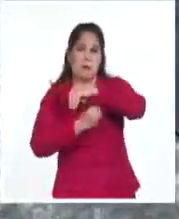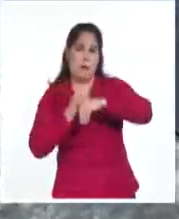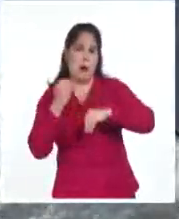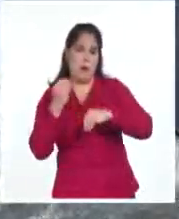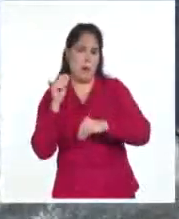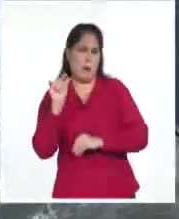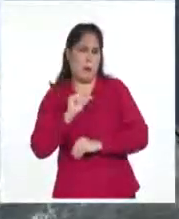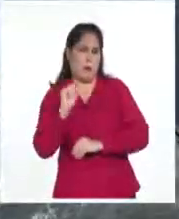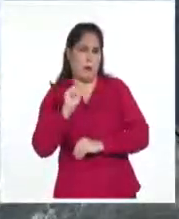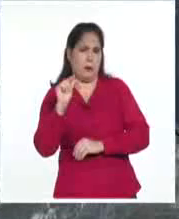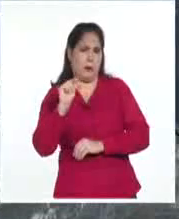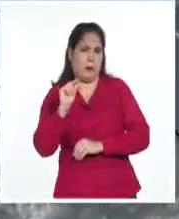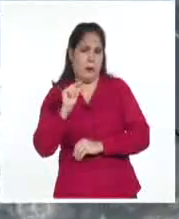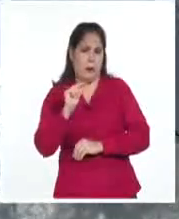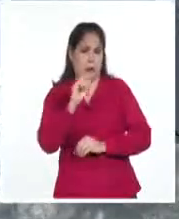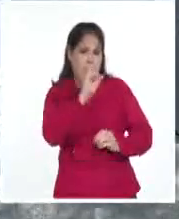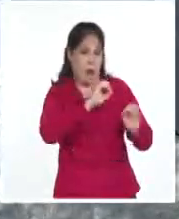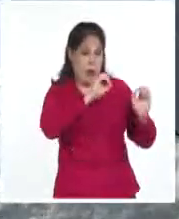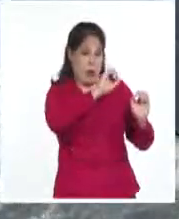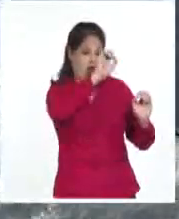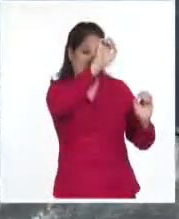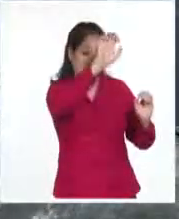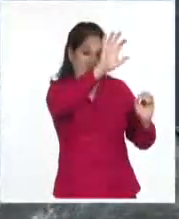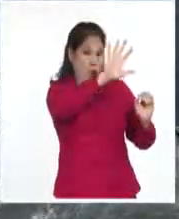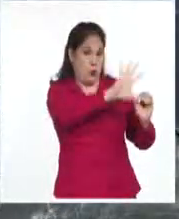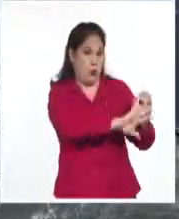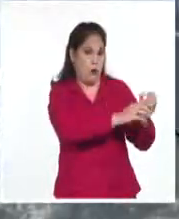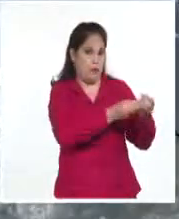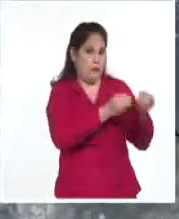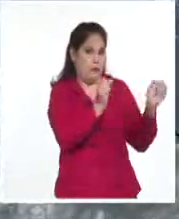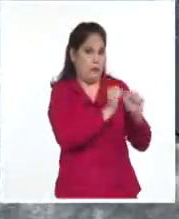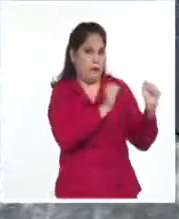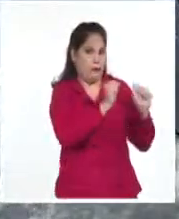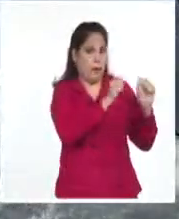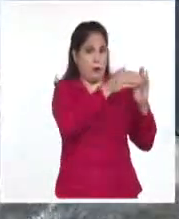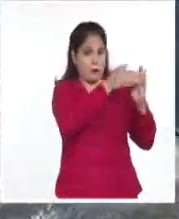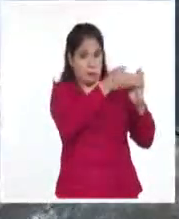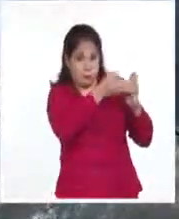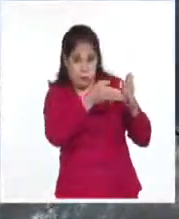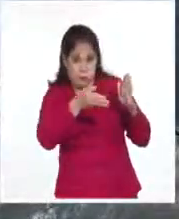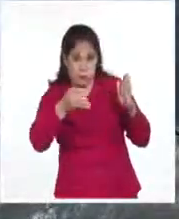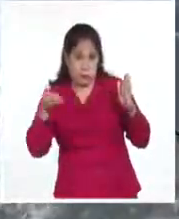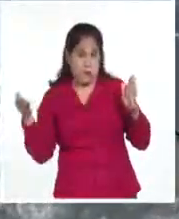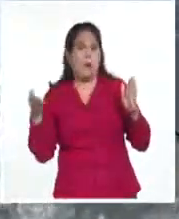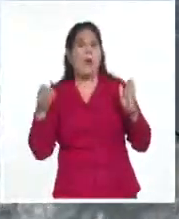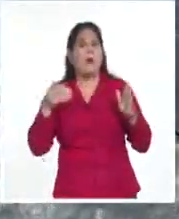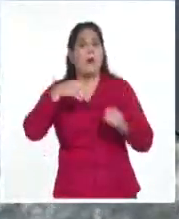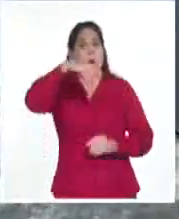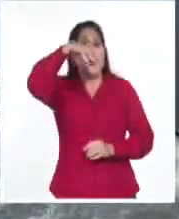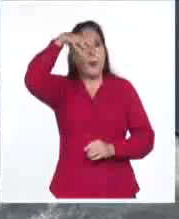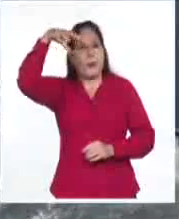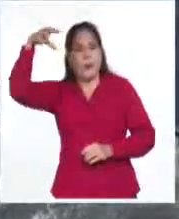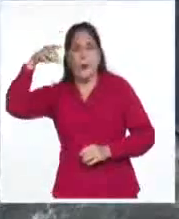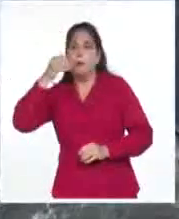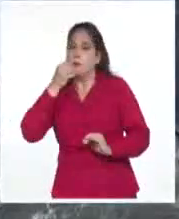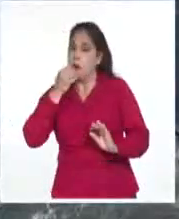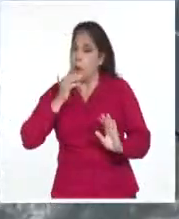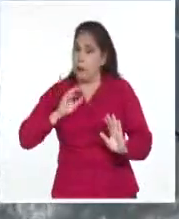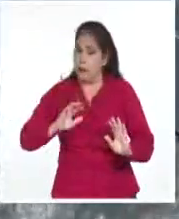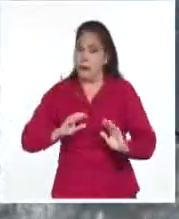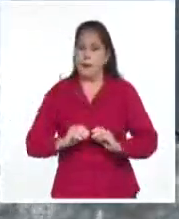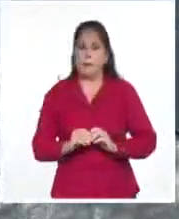sobre la zona oriental de nuestro país y en el resto pues tenemos la influencia de altas presiones